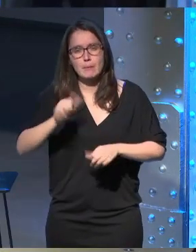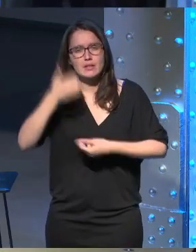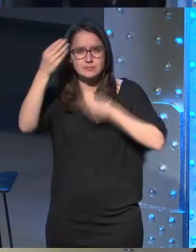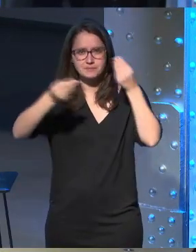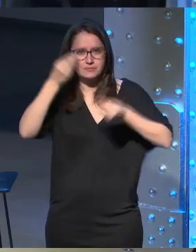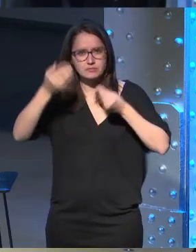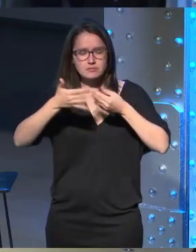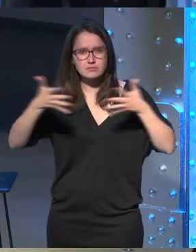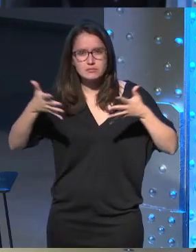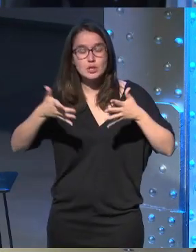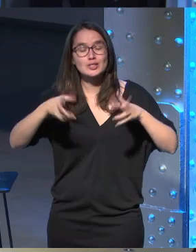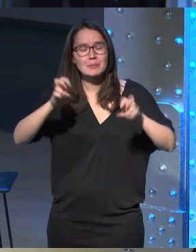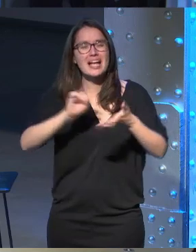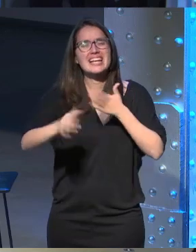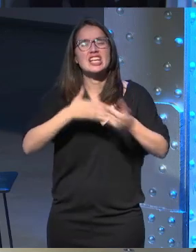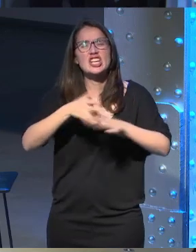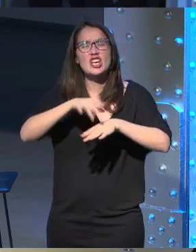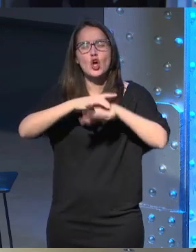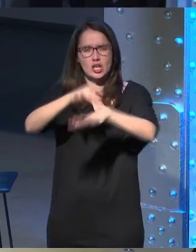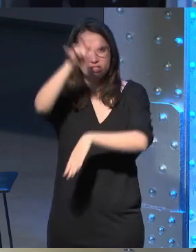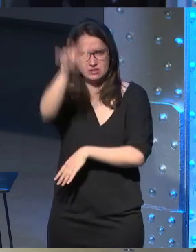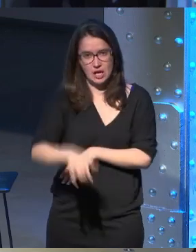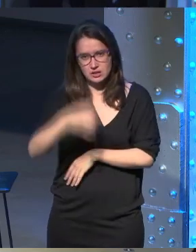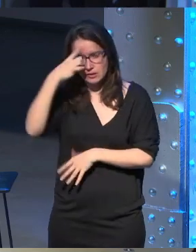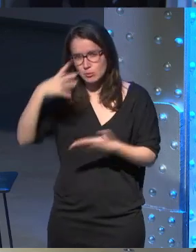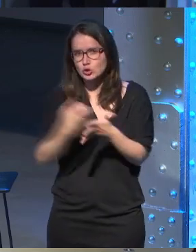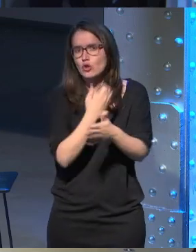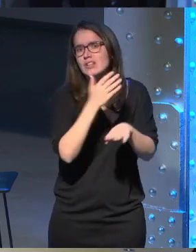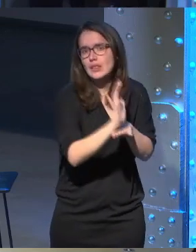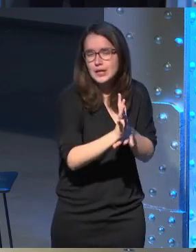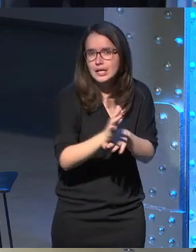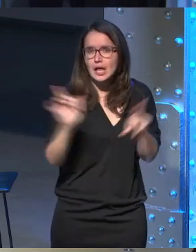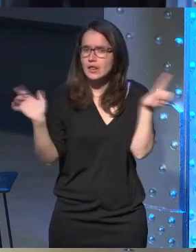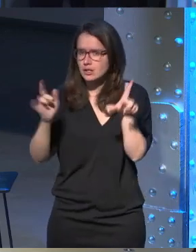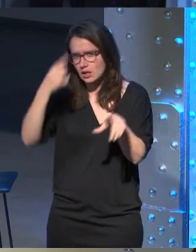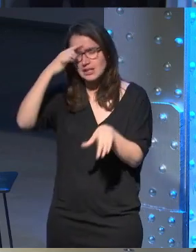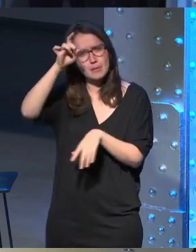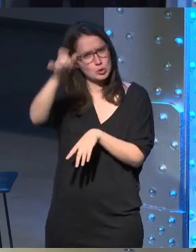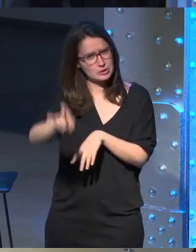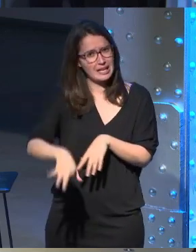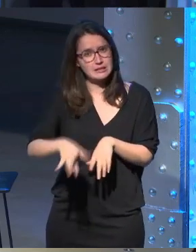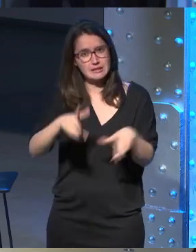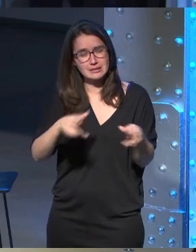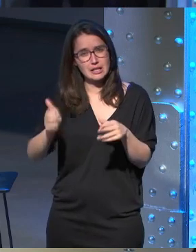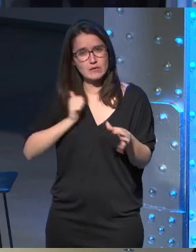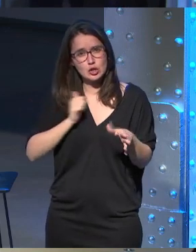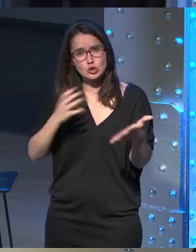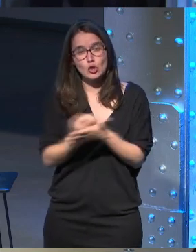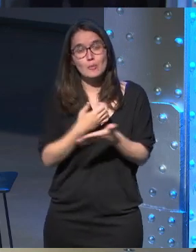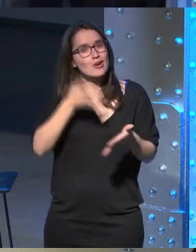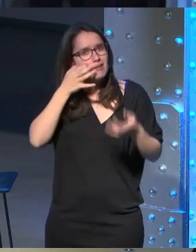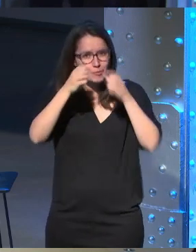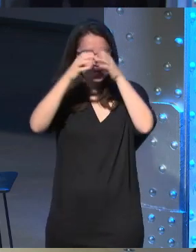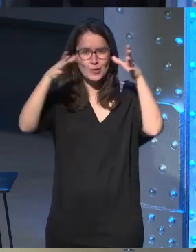rápidamente sobre la figura del guionista todos sabemos lo que es un guionista de cine un guionista de televisión de series de ficción en realidad virtual eso